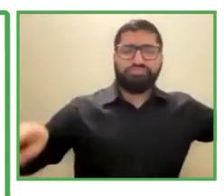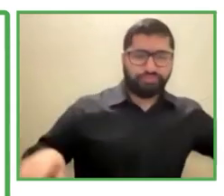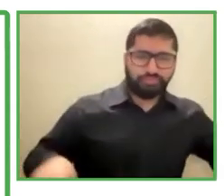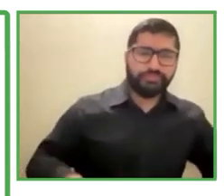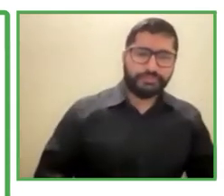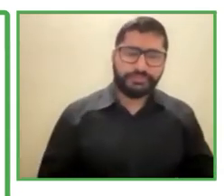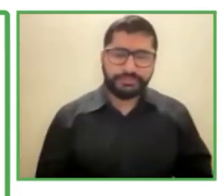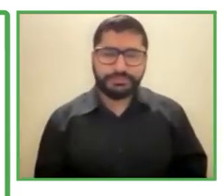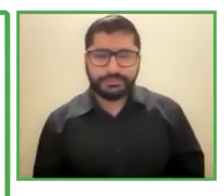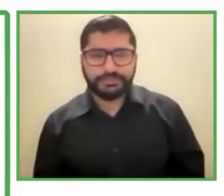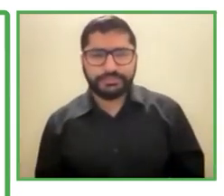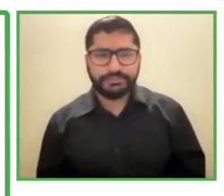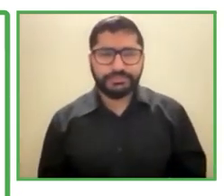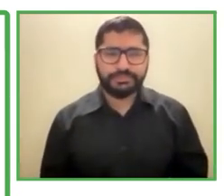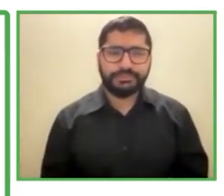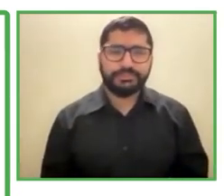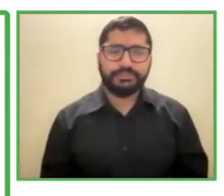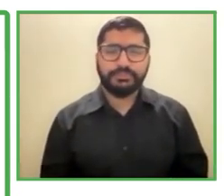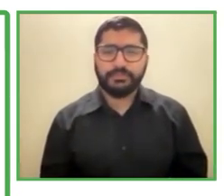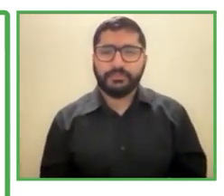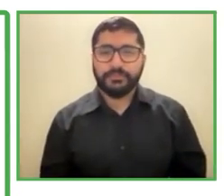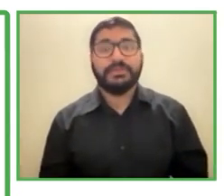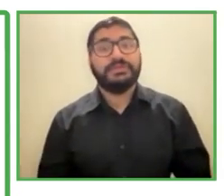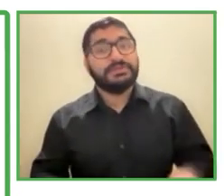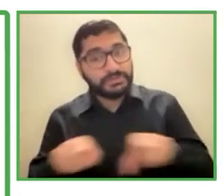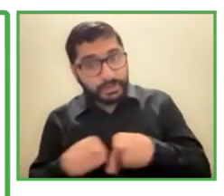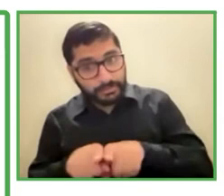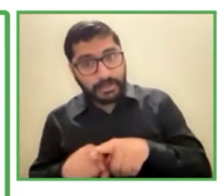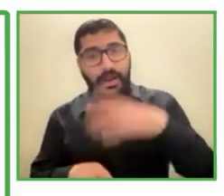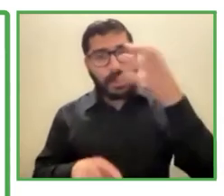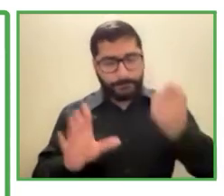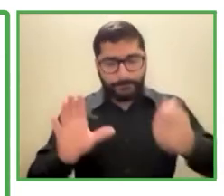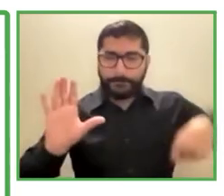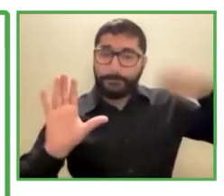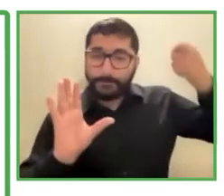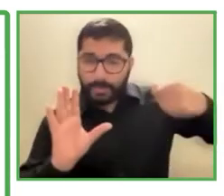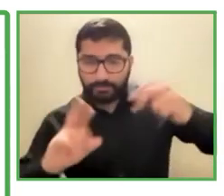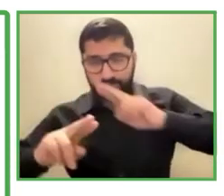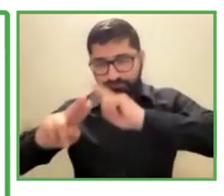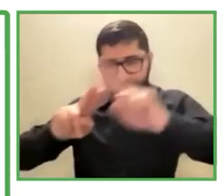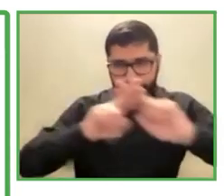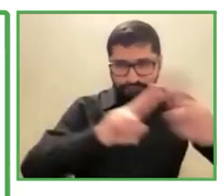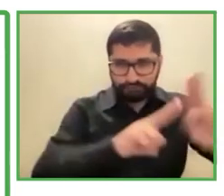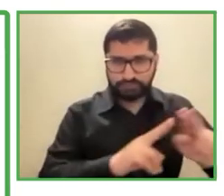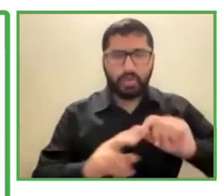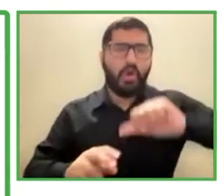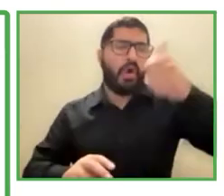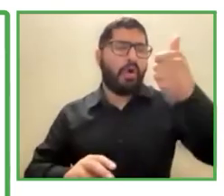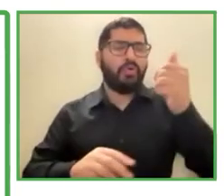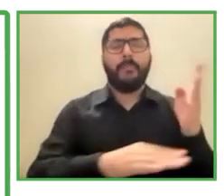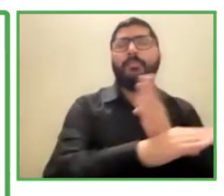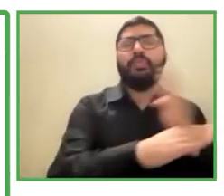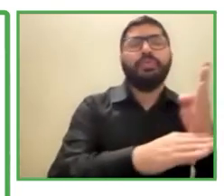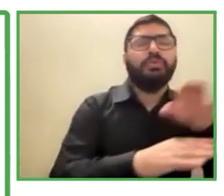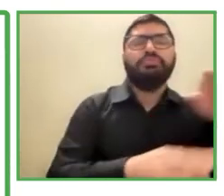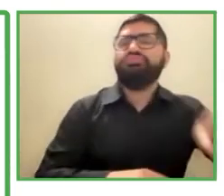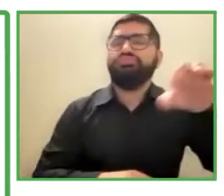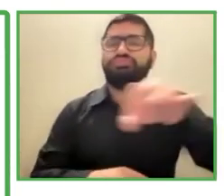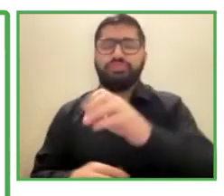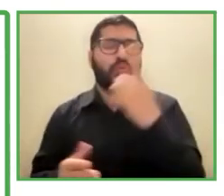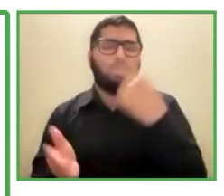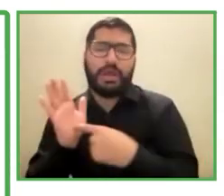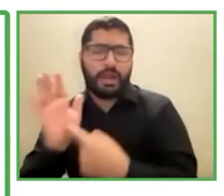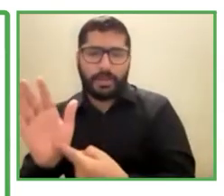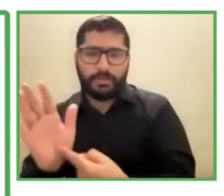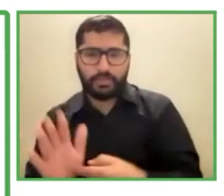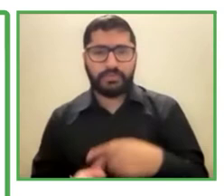también producimos videos para otras instituciones como Gibranbelt en .tv es un portal de noticias de